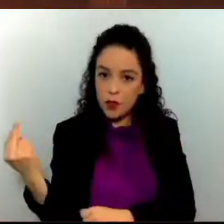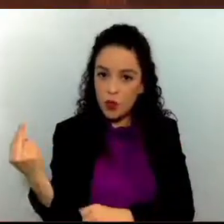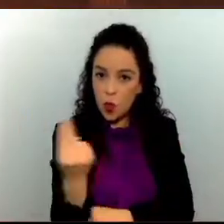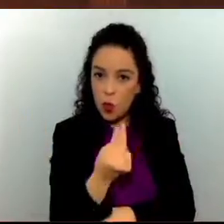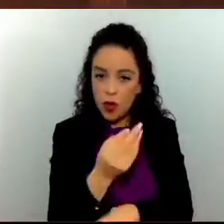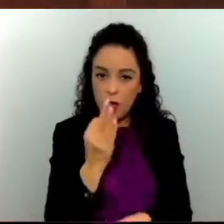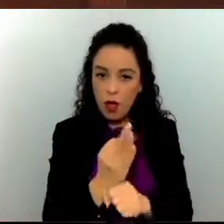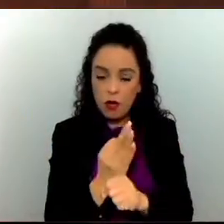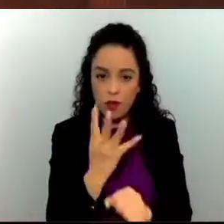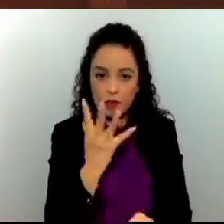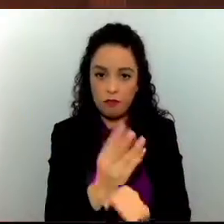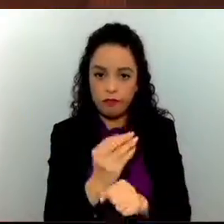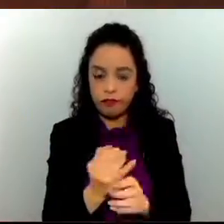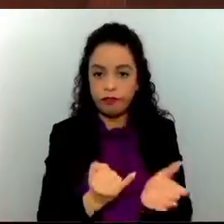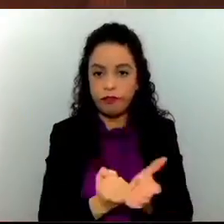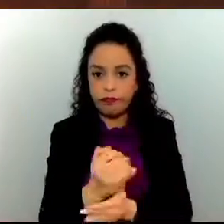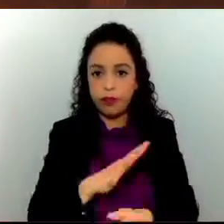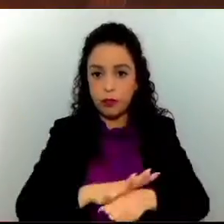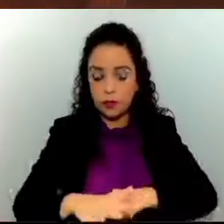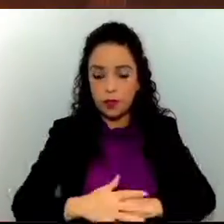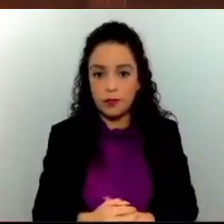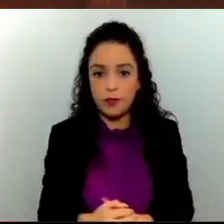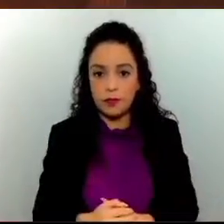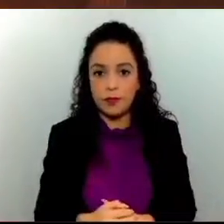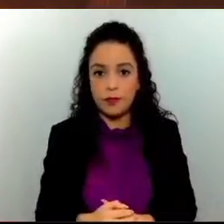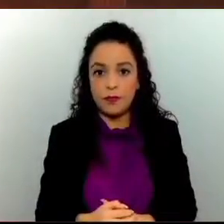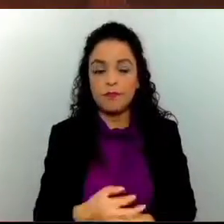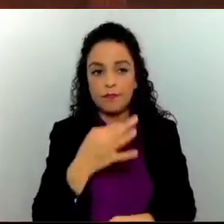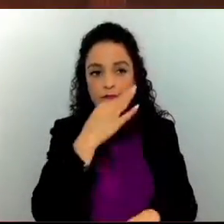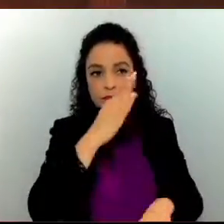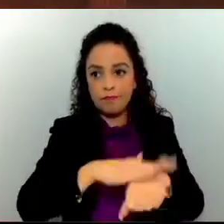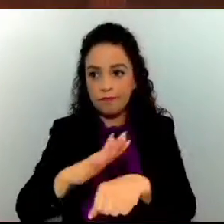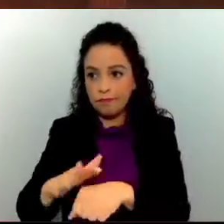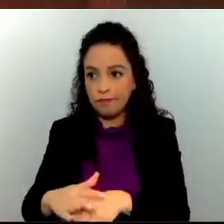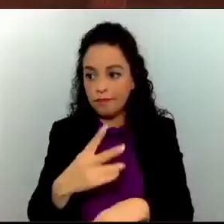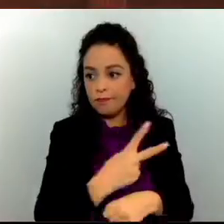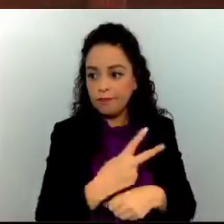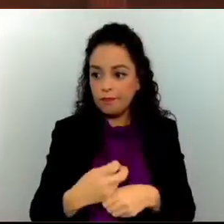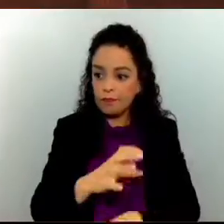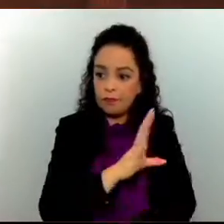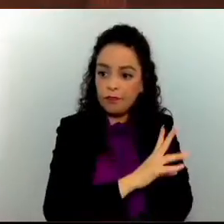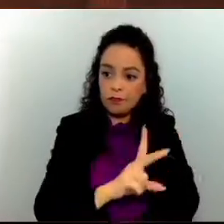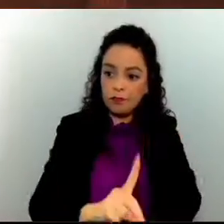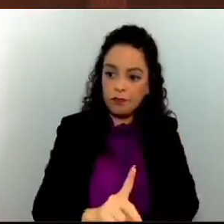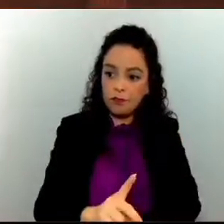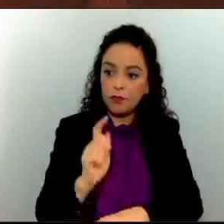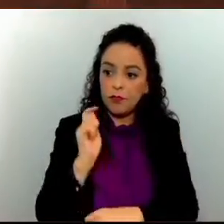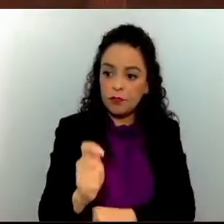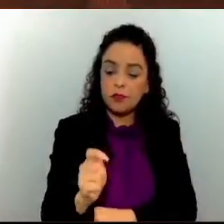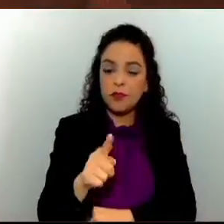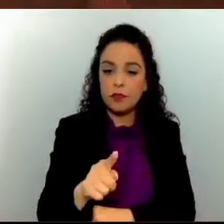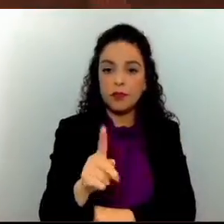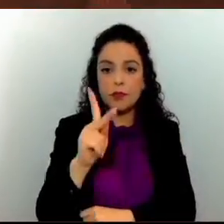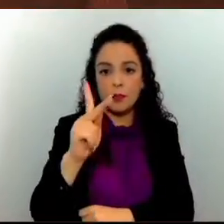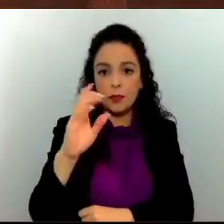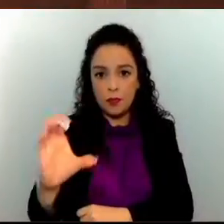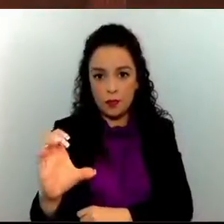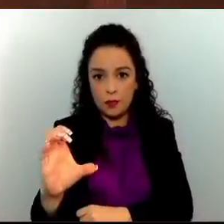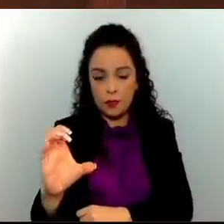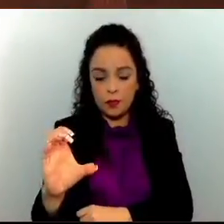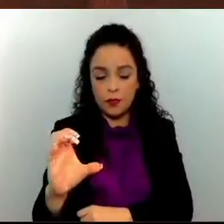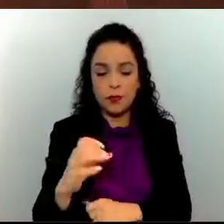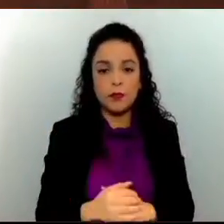para exhortar a la Coordinación Nacional de Protección Civil, la Secretaría General de Gobierno